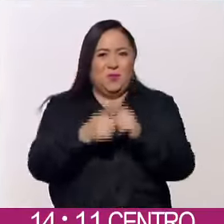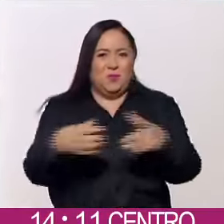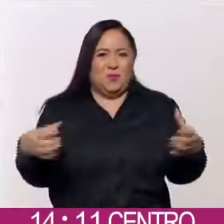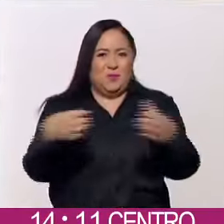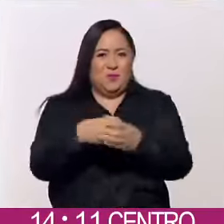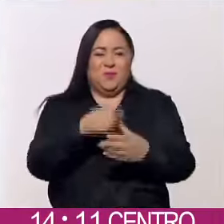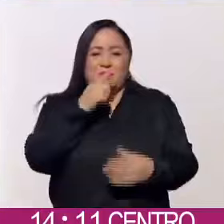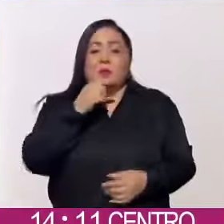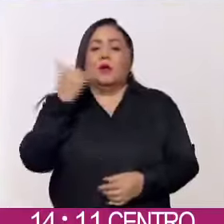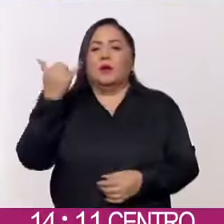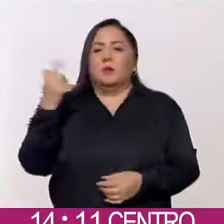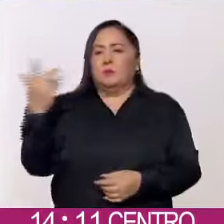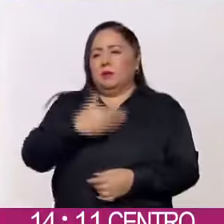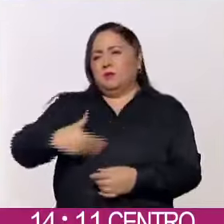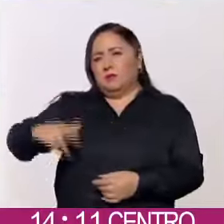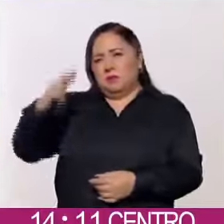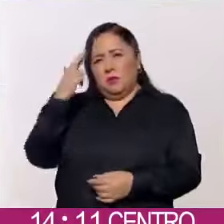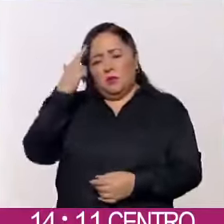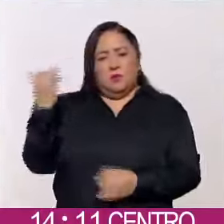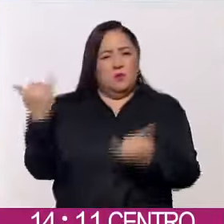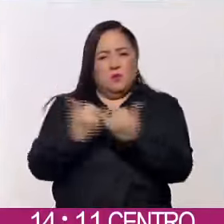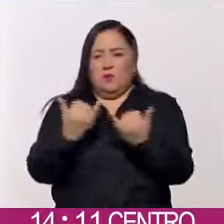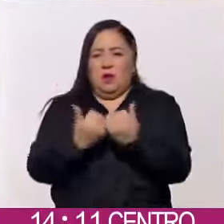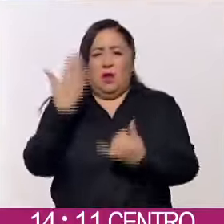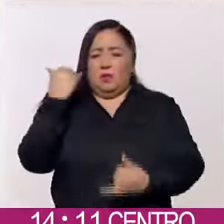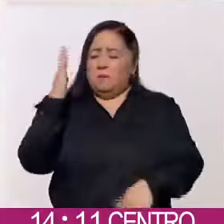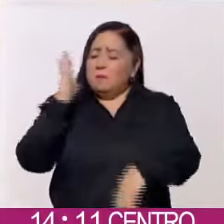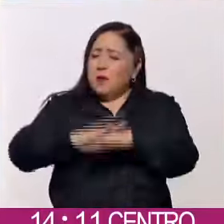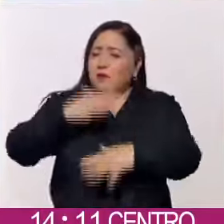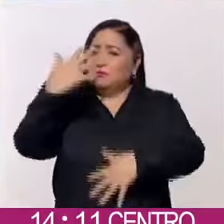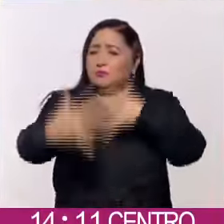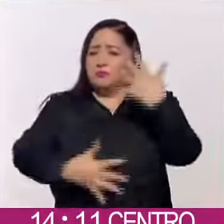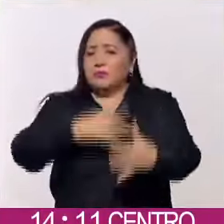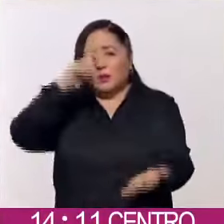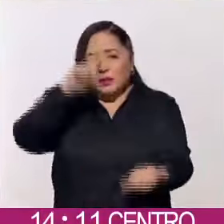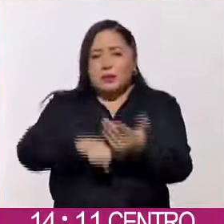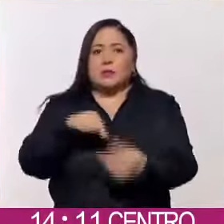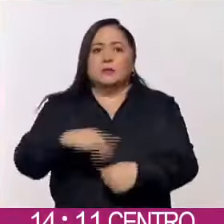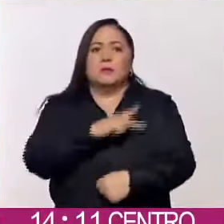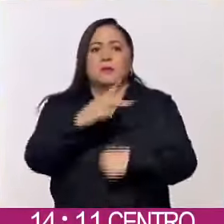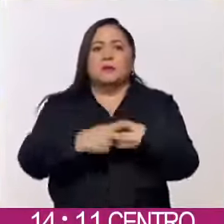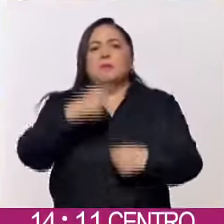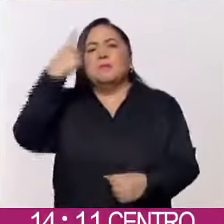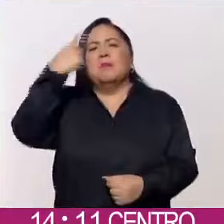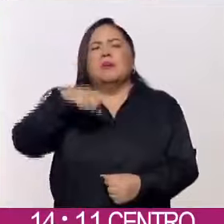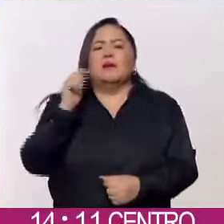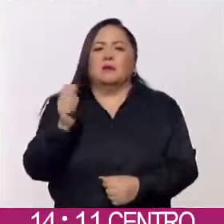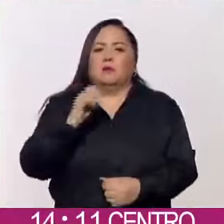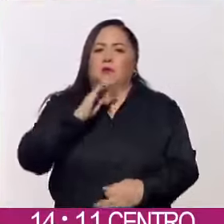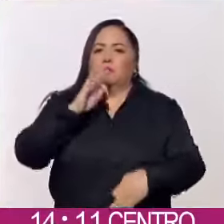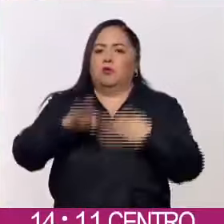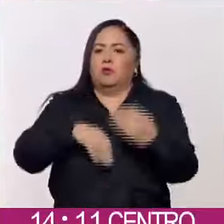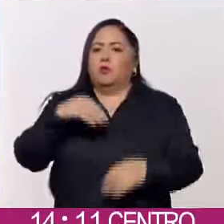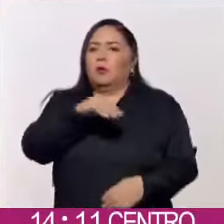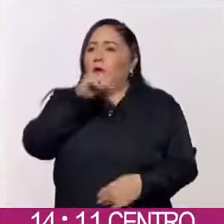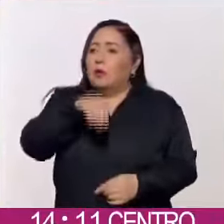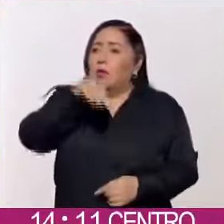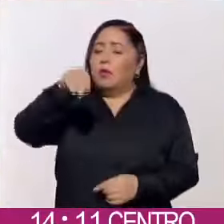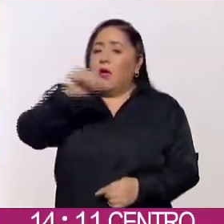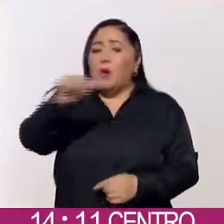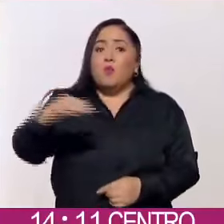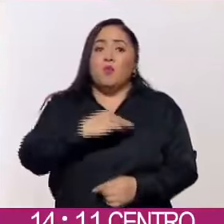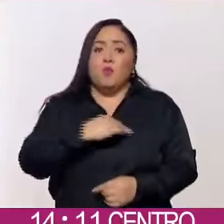titular del Ejecutivo recuerda que en momentos de mayor violencia, se internó en el país para recorrer todos sus municipios.